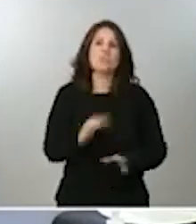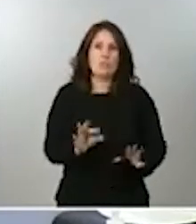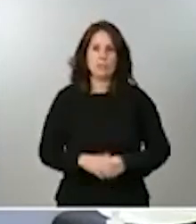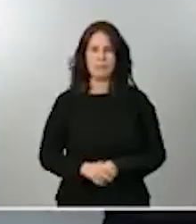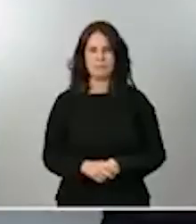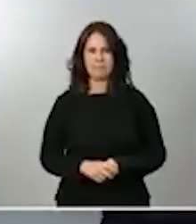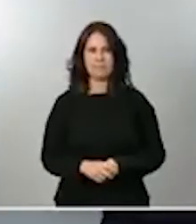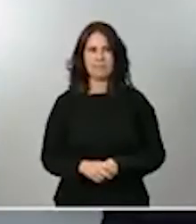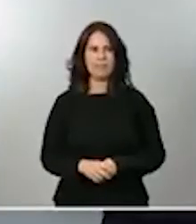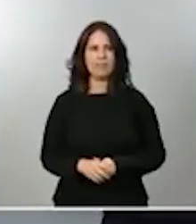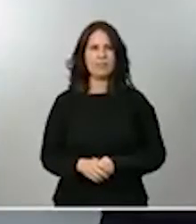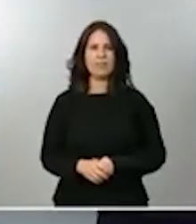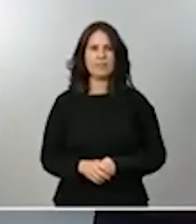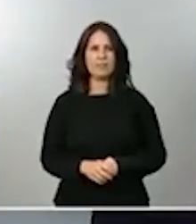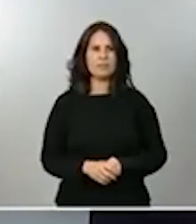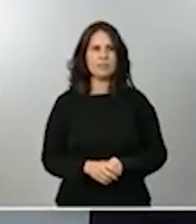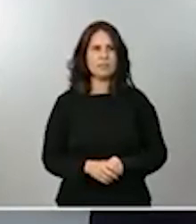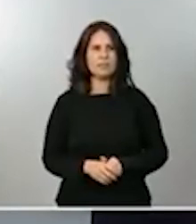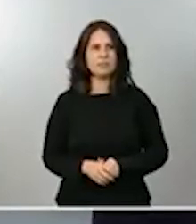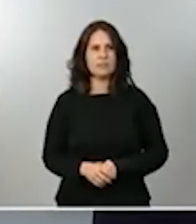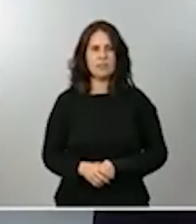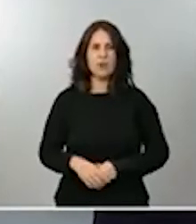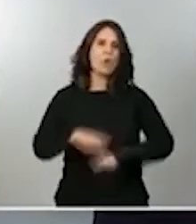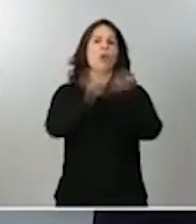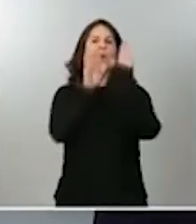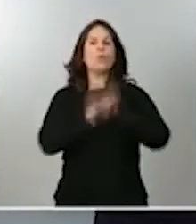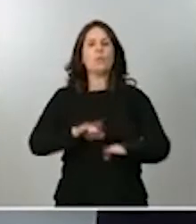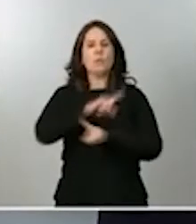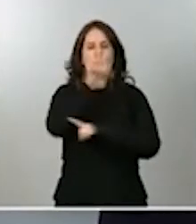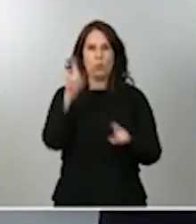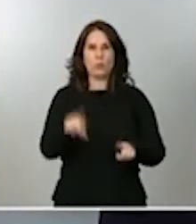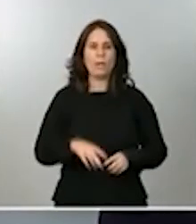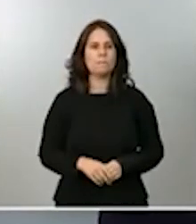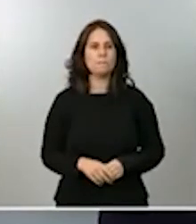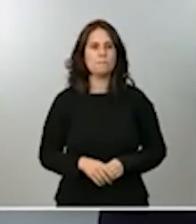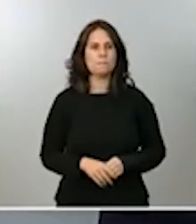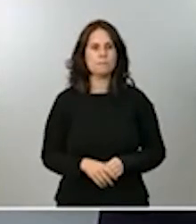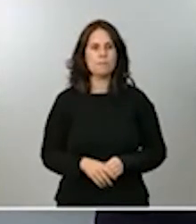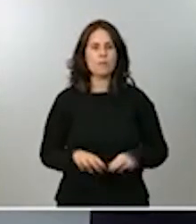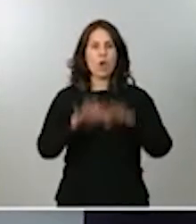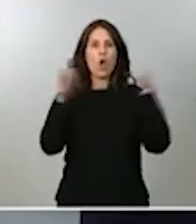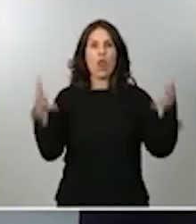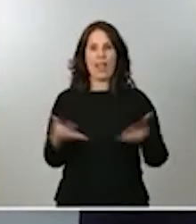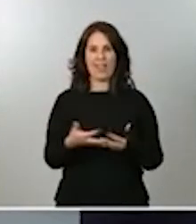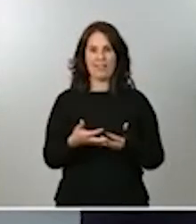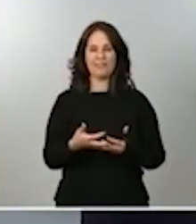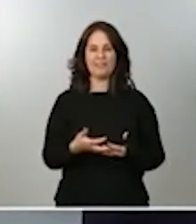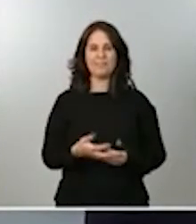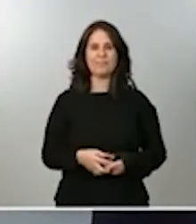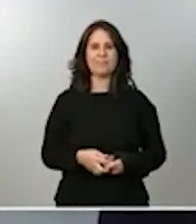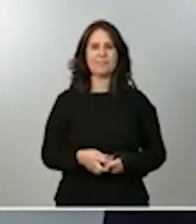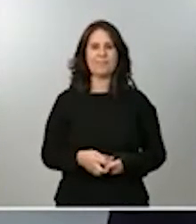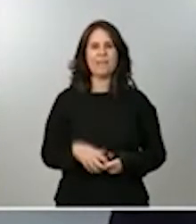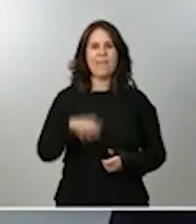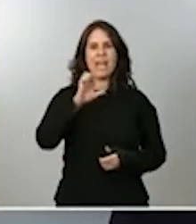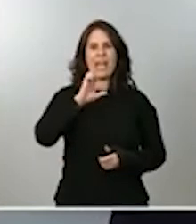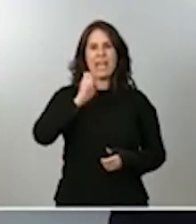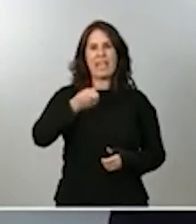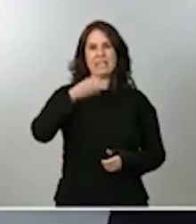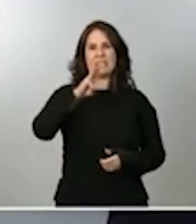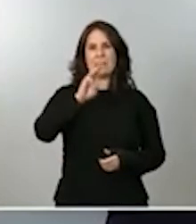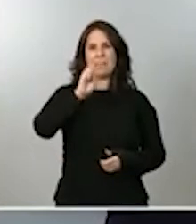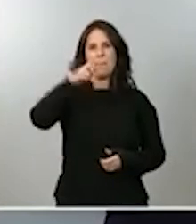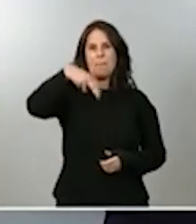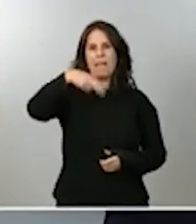Damos pues a un penúltimo casi turno de palabra. Ahora online nos pregunta Mercedes Arrayer de Expansión. Buenas tardes.